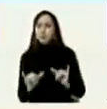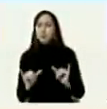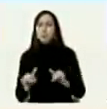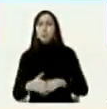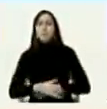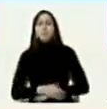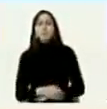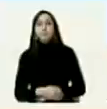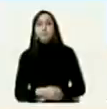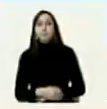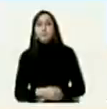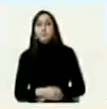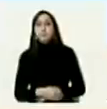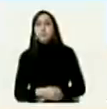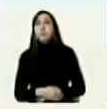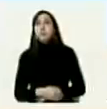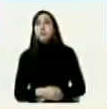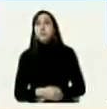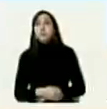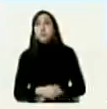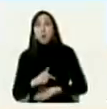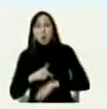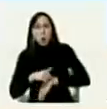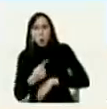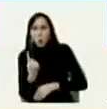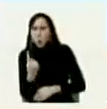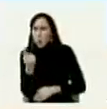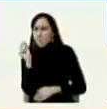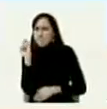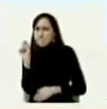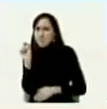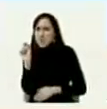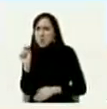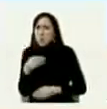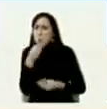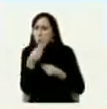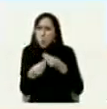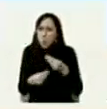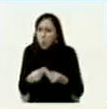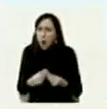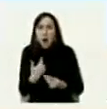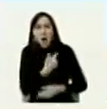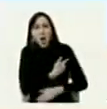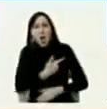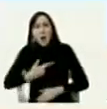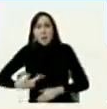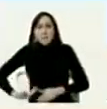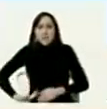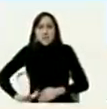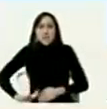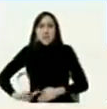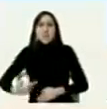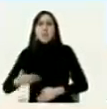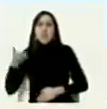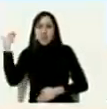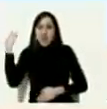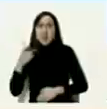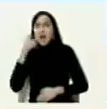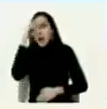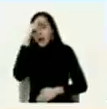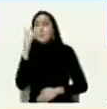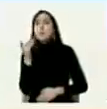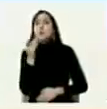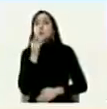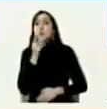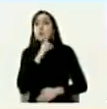y cuando faltaba un minuto para que el presidente entonces de República Dominicana